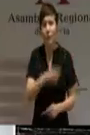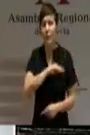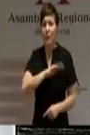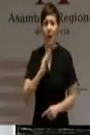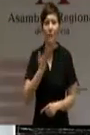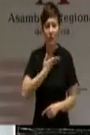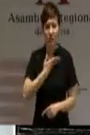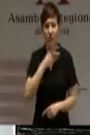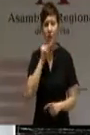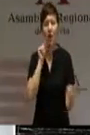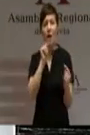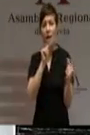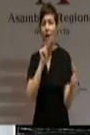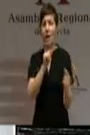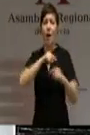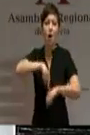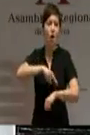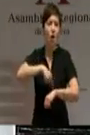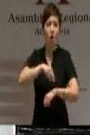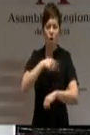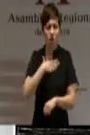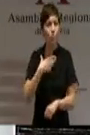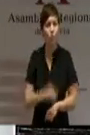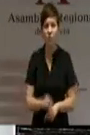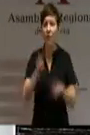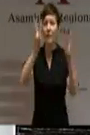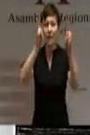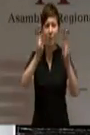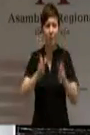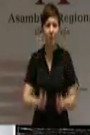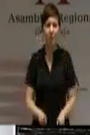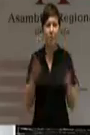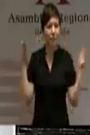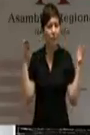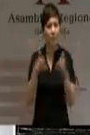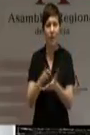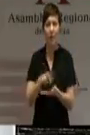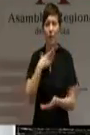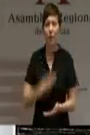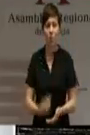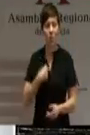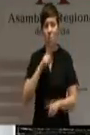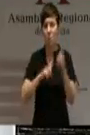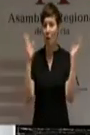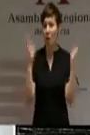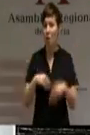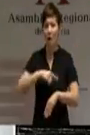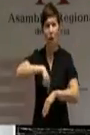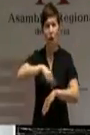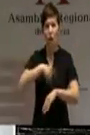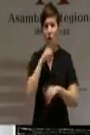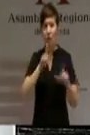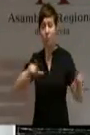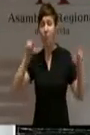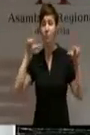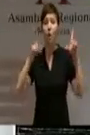debatir horas sobre los asuntos que importan a la región, que no tenemos ningún problema para ello. No nos va a encontrar en la foto ni en el